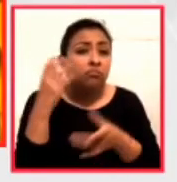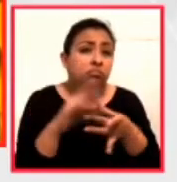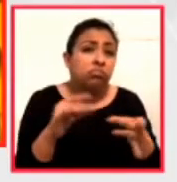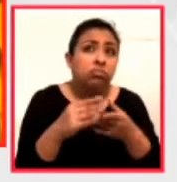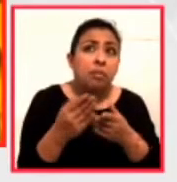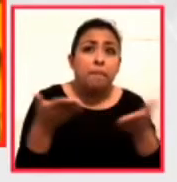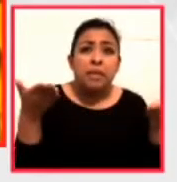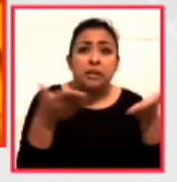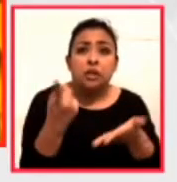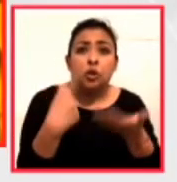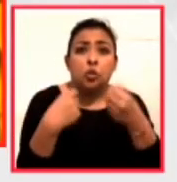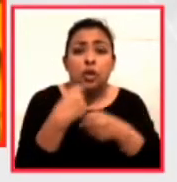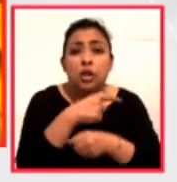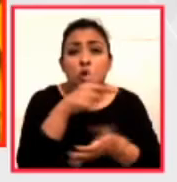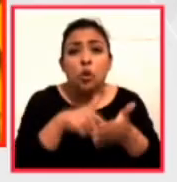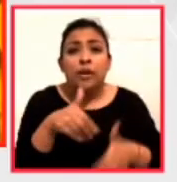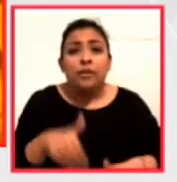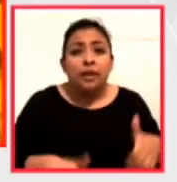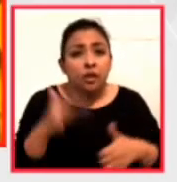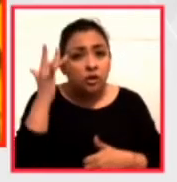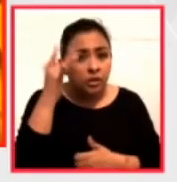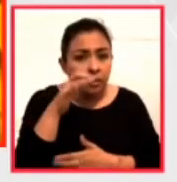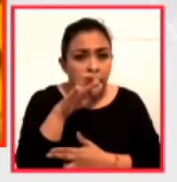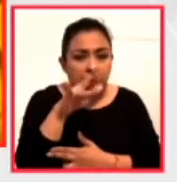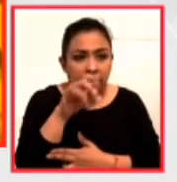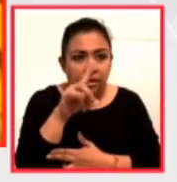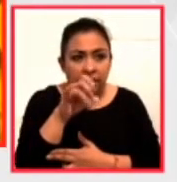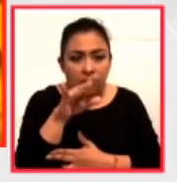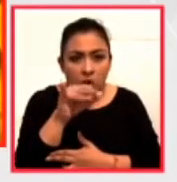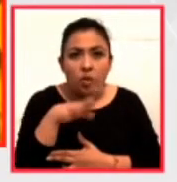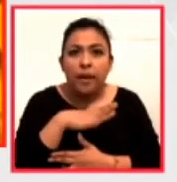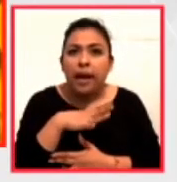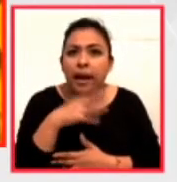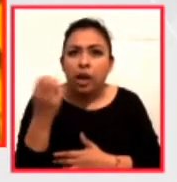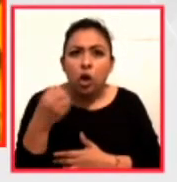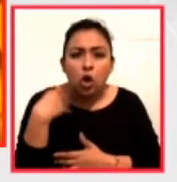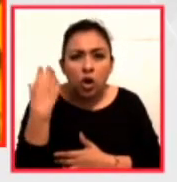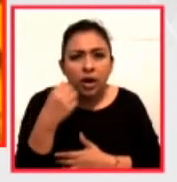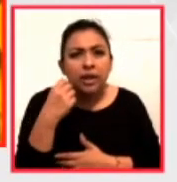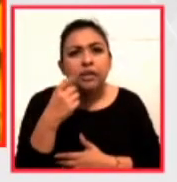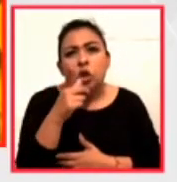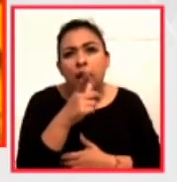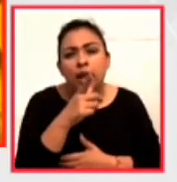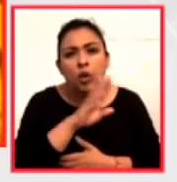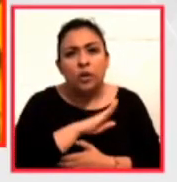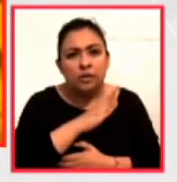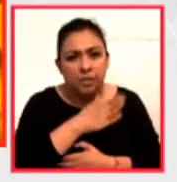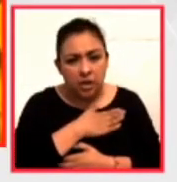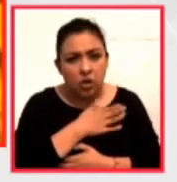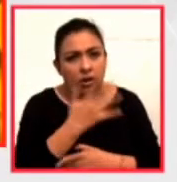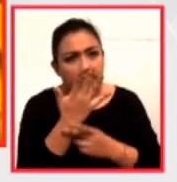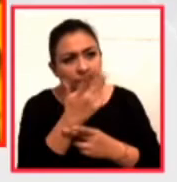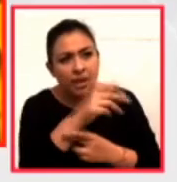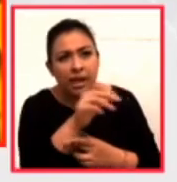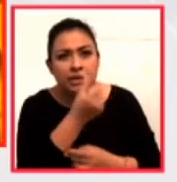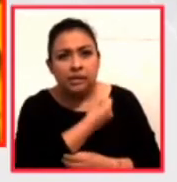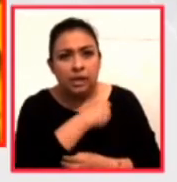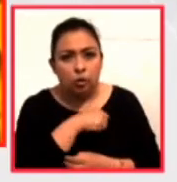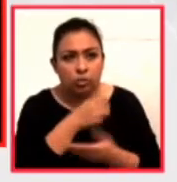un año en el Teatro San Martín de Córdoba durante el Congreso de la Lengua Española si se refería a la salud.